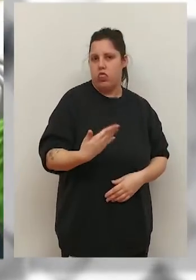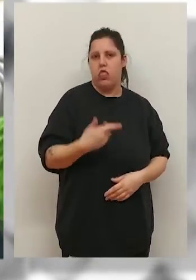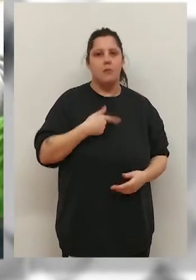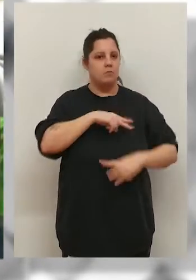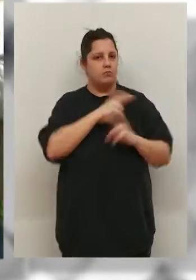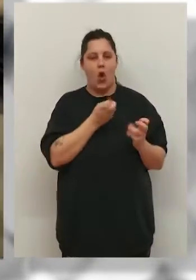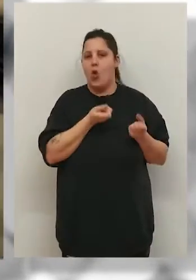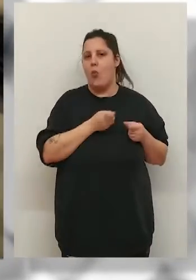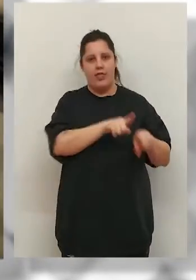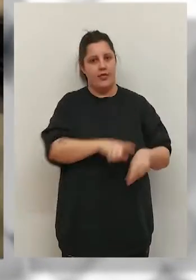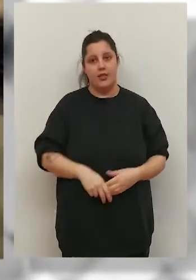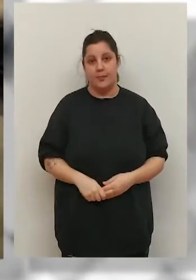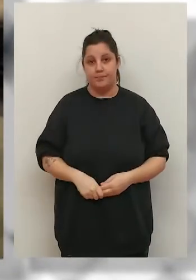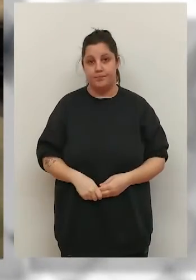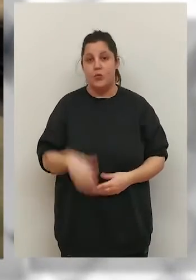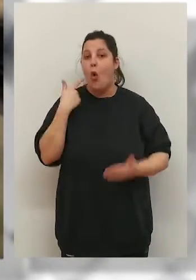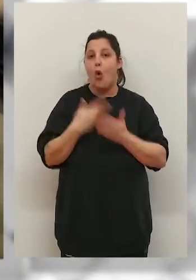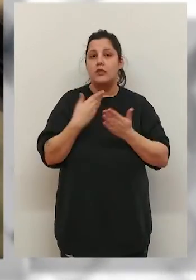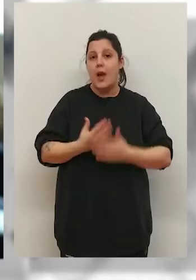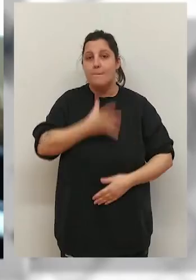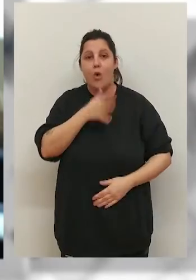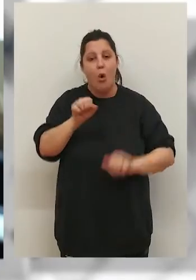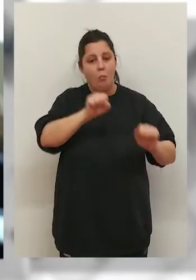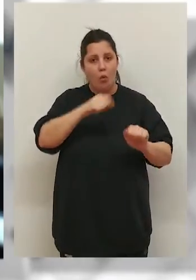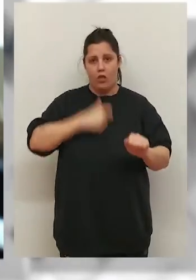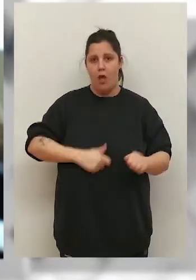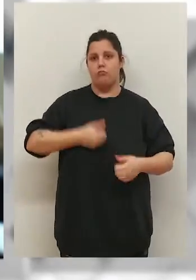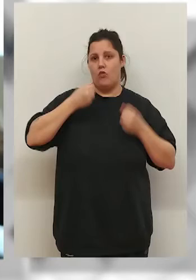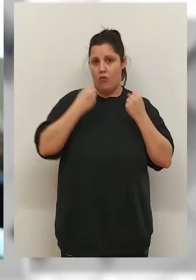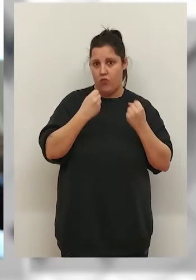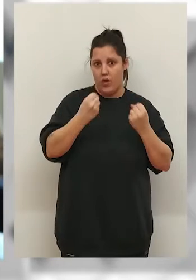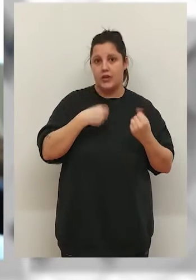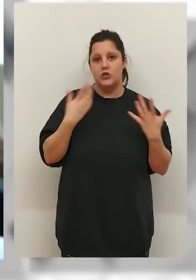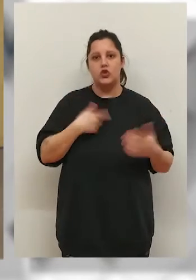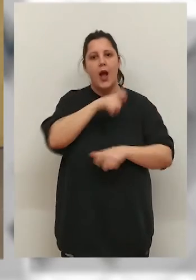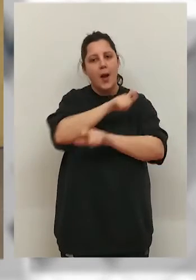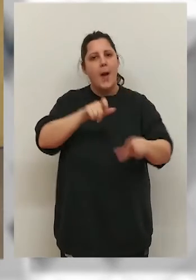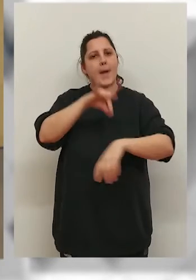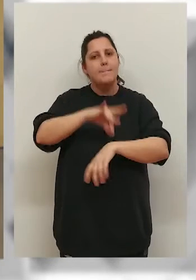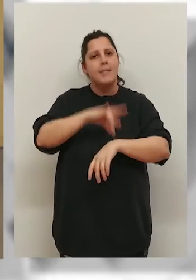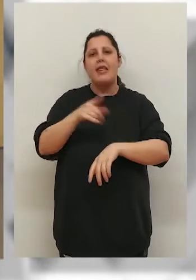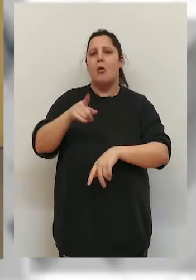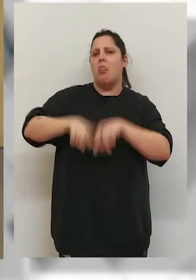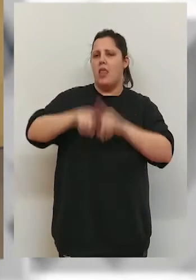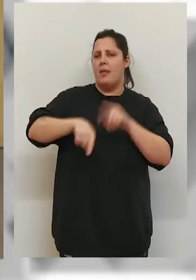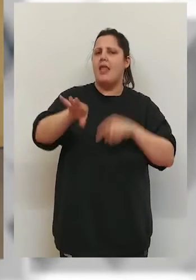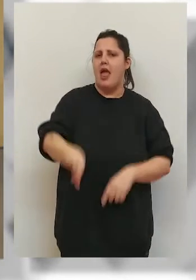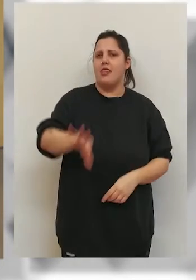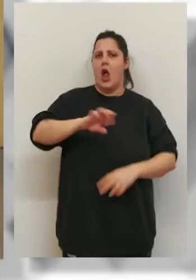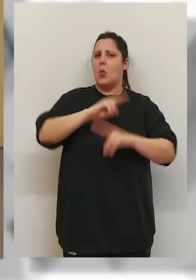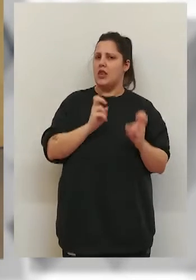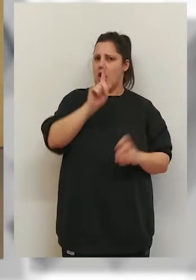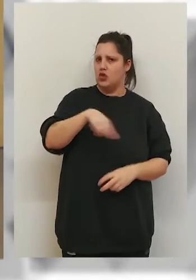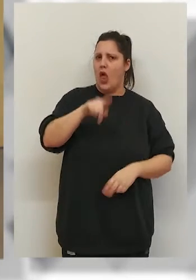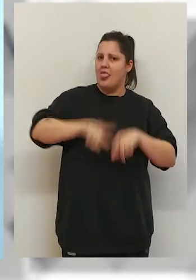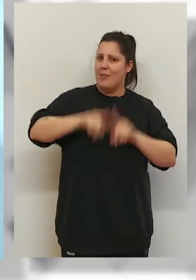una enfermedad leve. Una decisión que salud justifica en la elevada inmunidad. Será por tanto el personal sanitario quien decide imponer